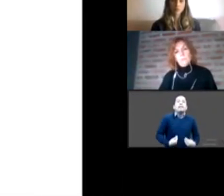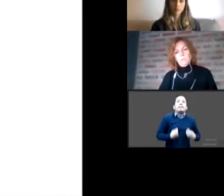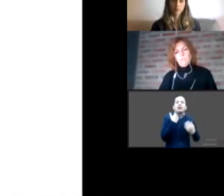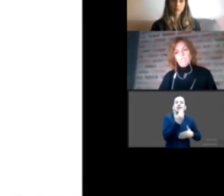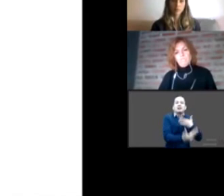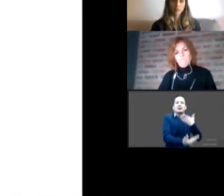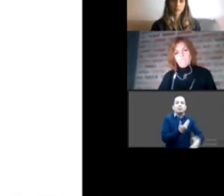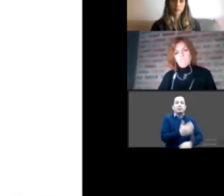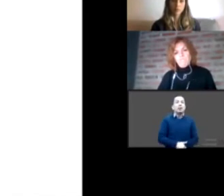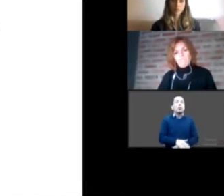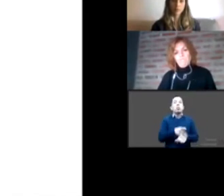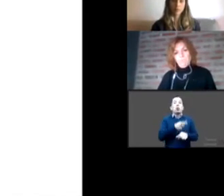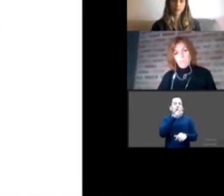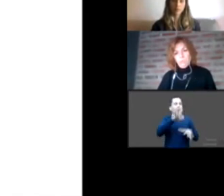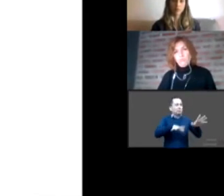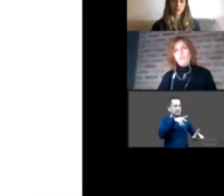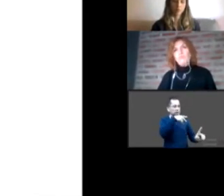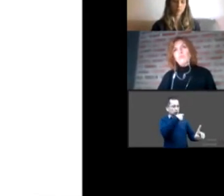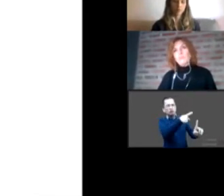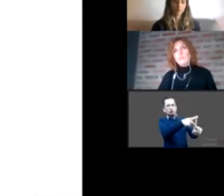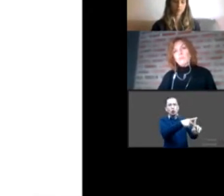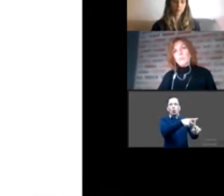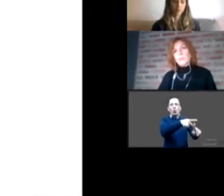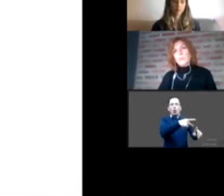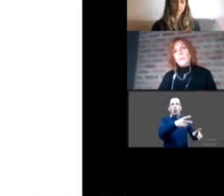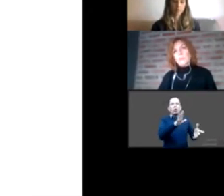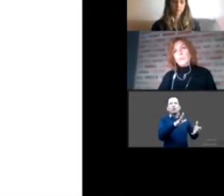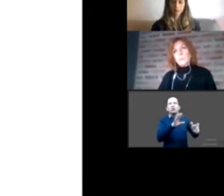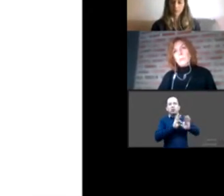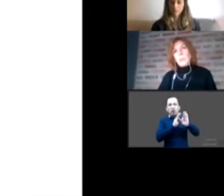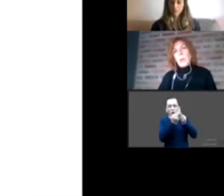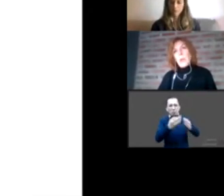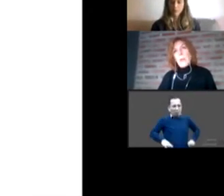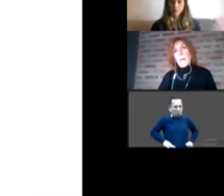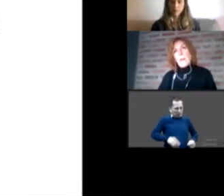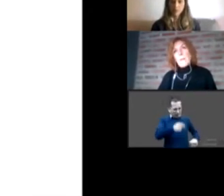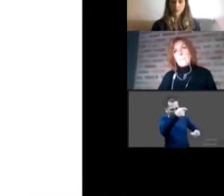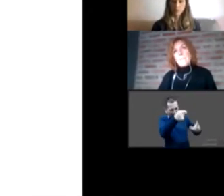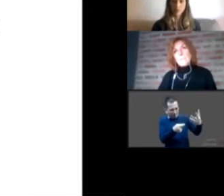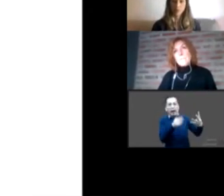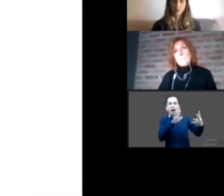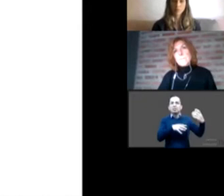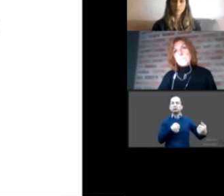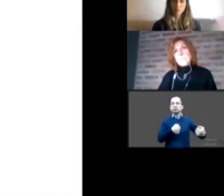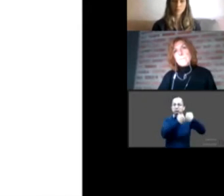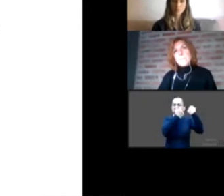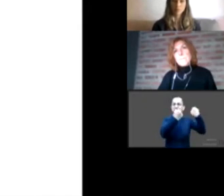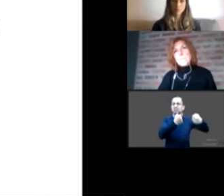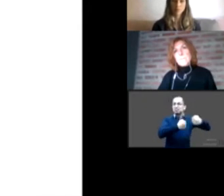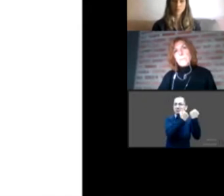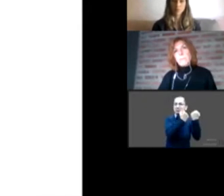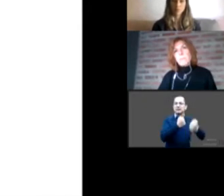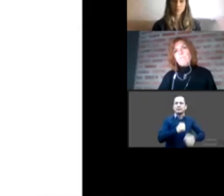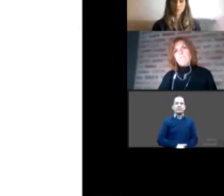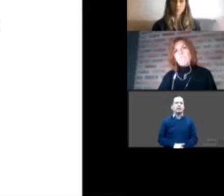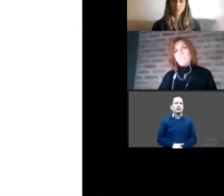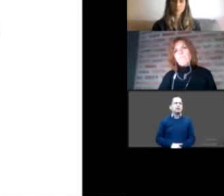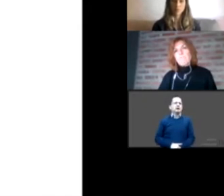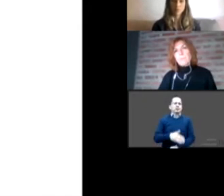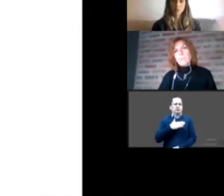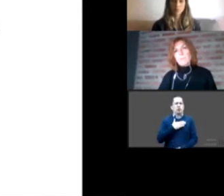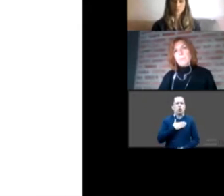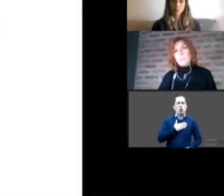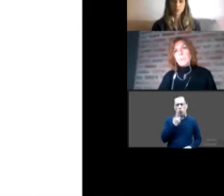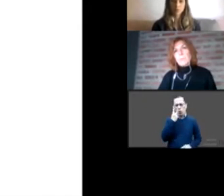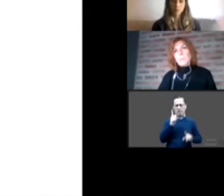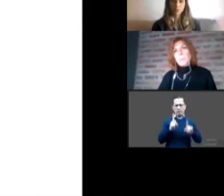que chocan. Me preguntaba yo algo recurrente que a veces se silencia tanto en las